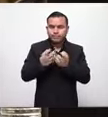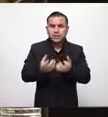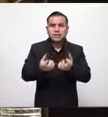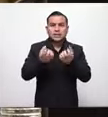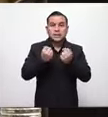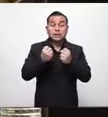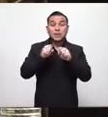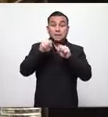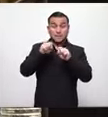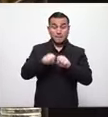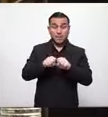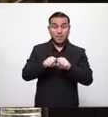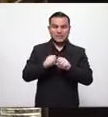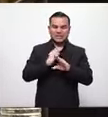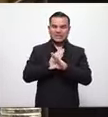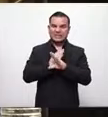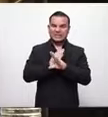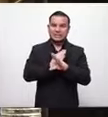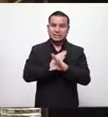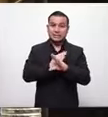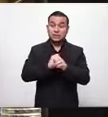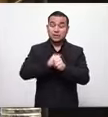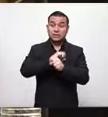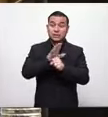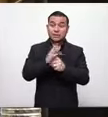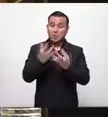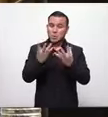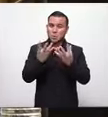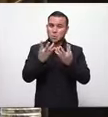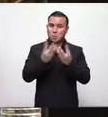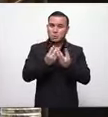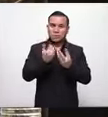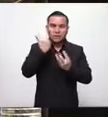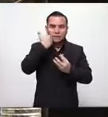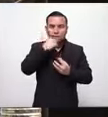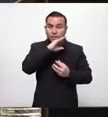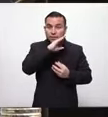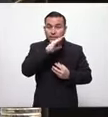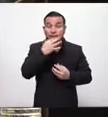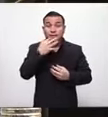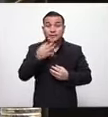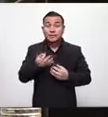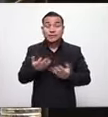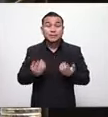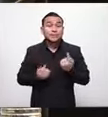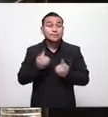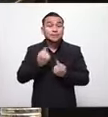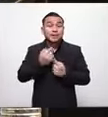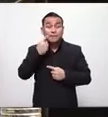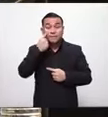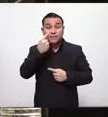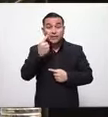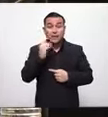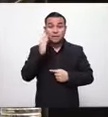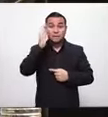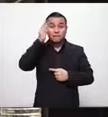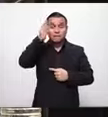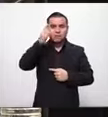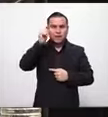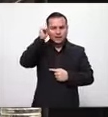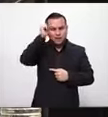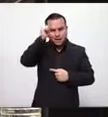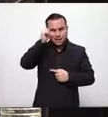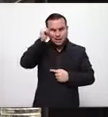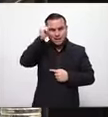lograr mantener frenado ese avance porque el resultado que se obtiene del análisis de